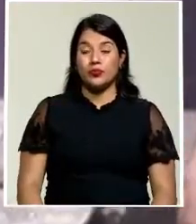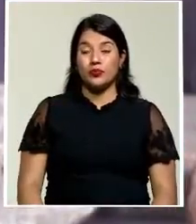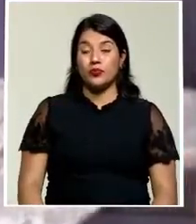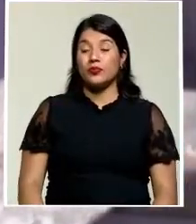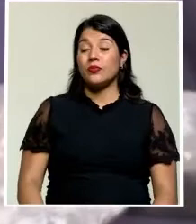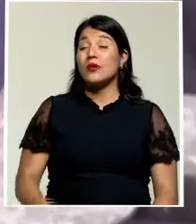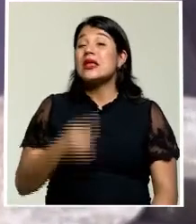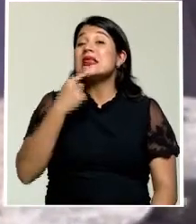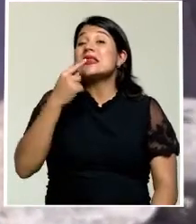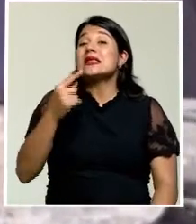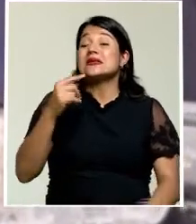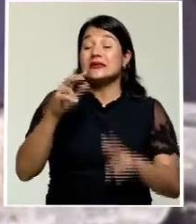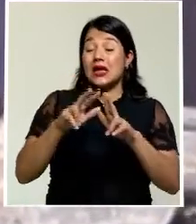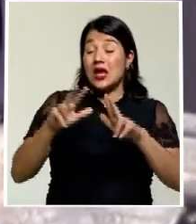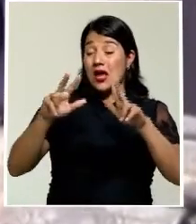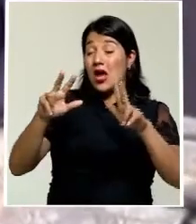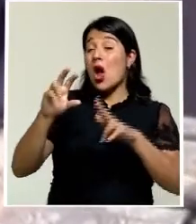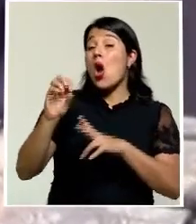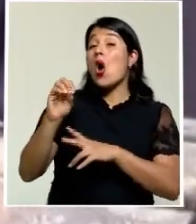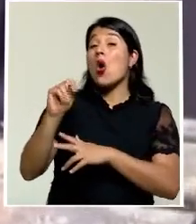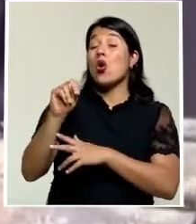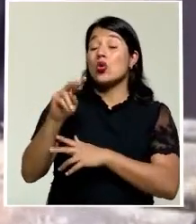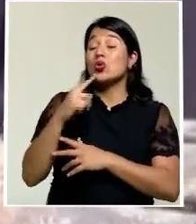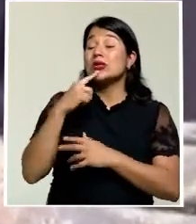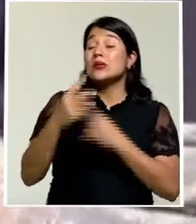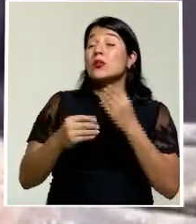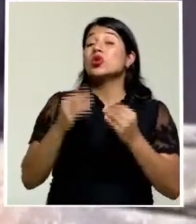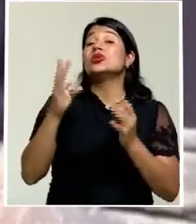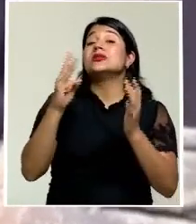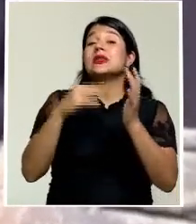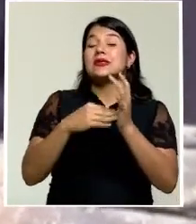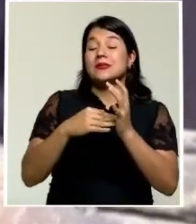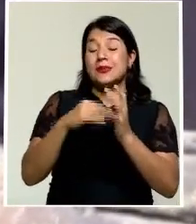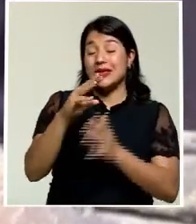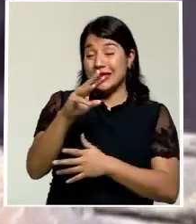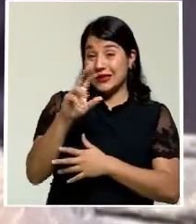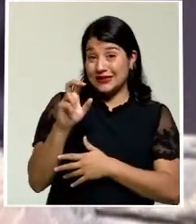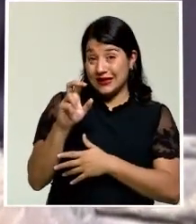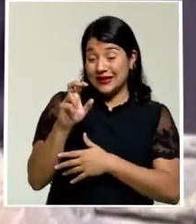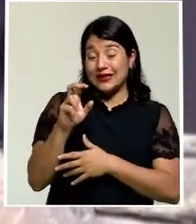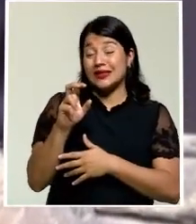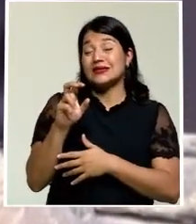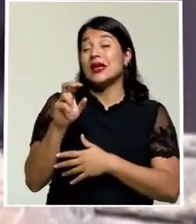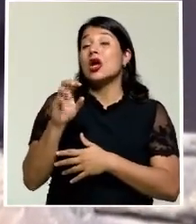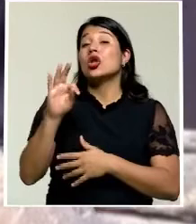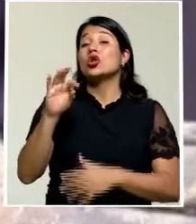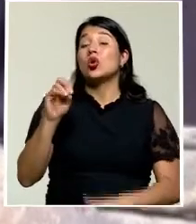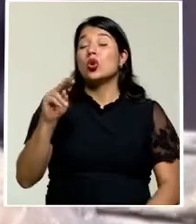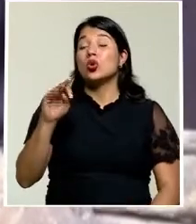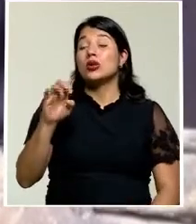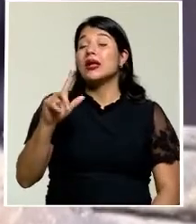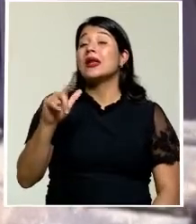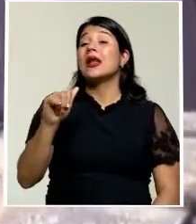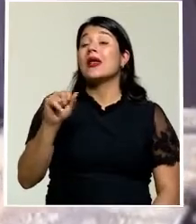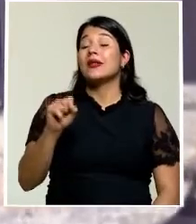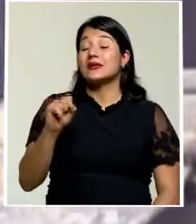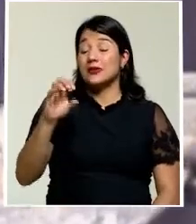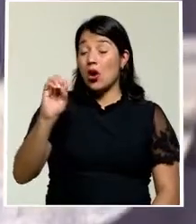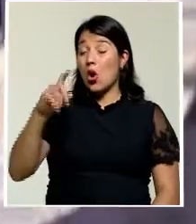Según la ONU, Afganistán produjo hasta 6.300 toneladas de opio en 2.224 hectáreas en 2020.